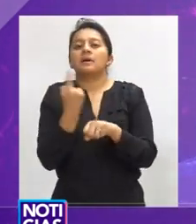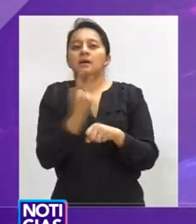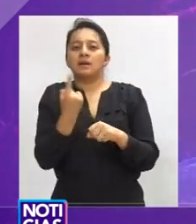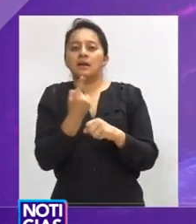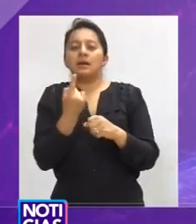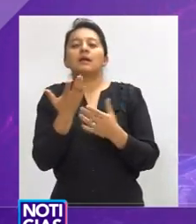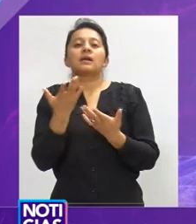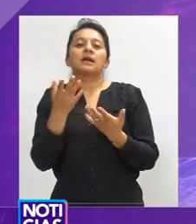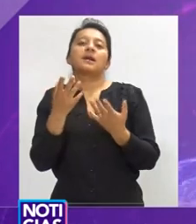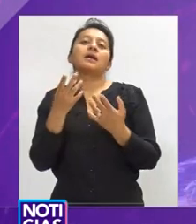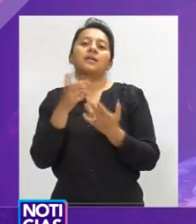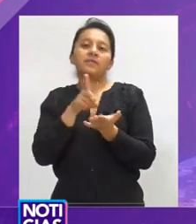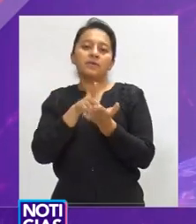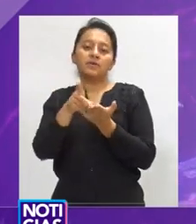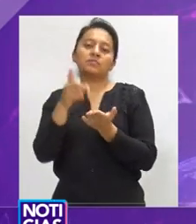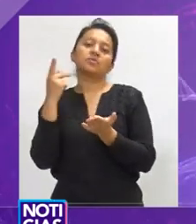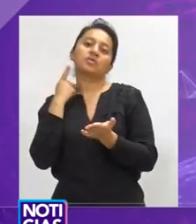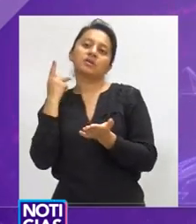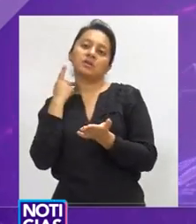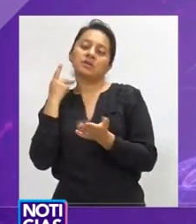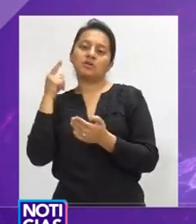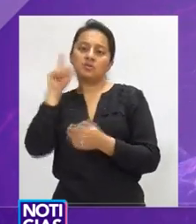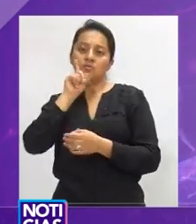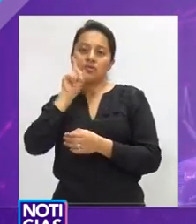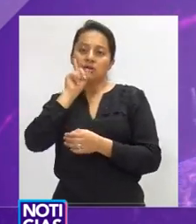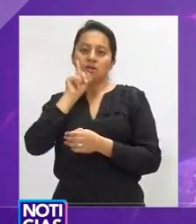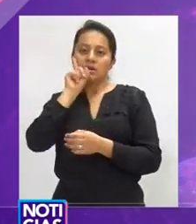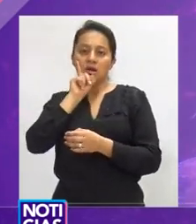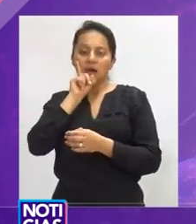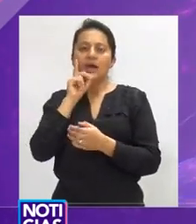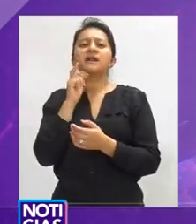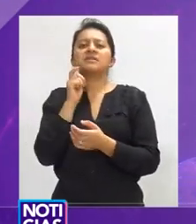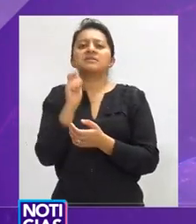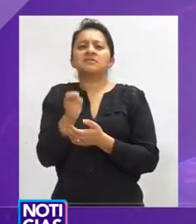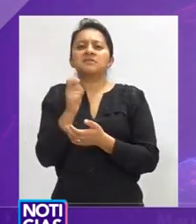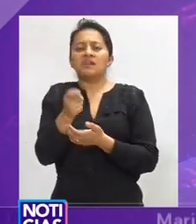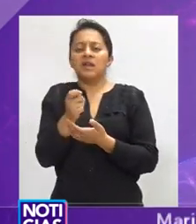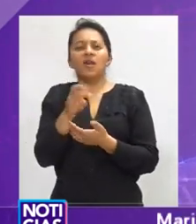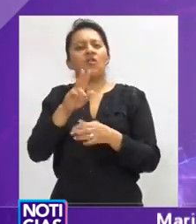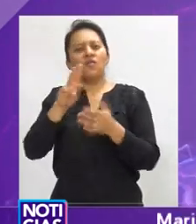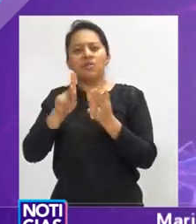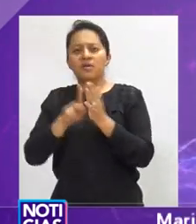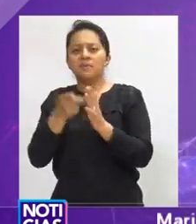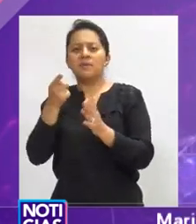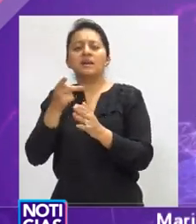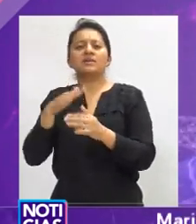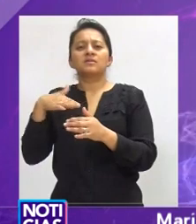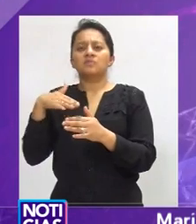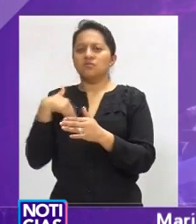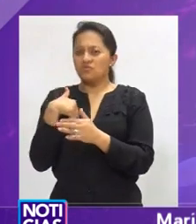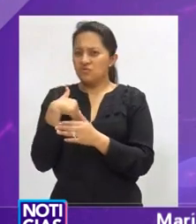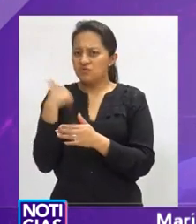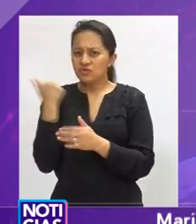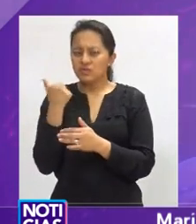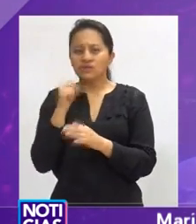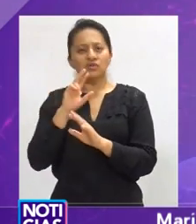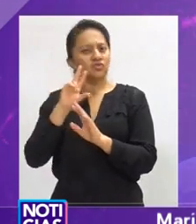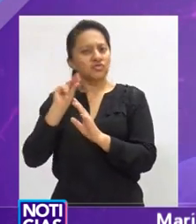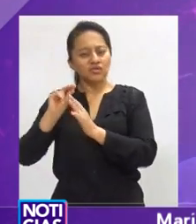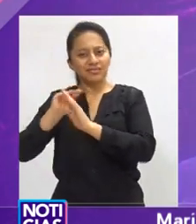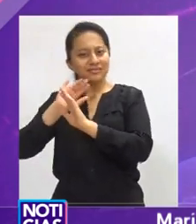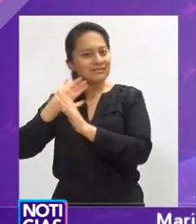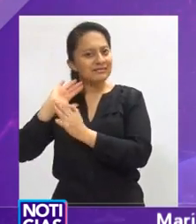espacios de representación y toma de decisiones. Logramos también que inicie la